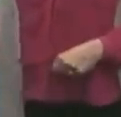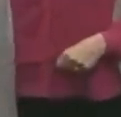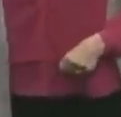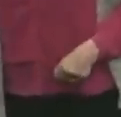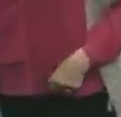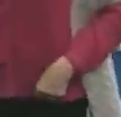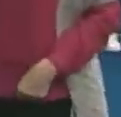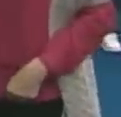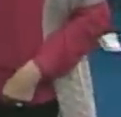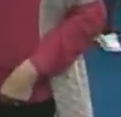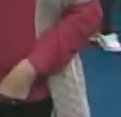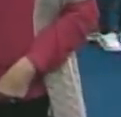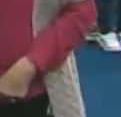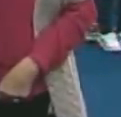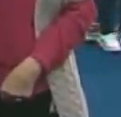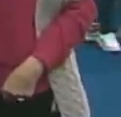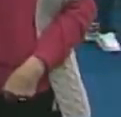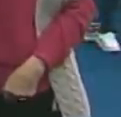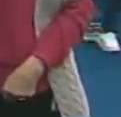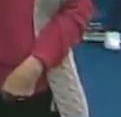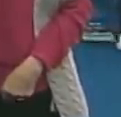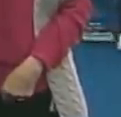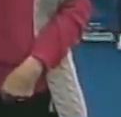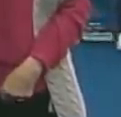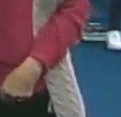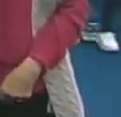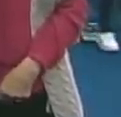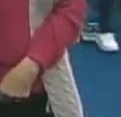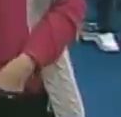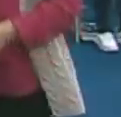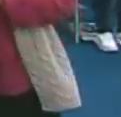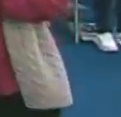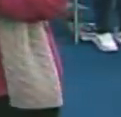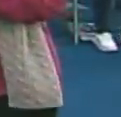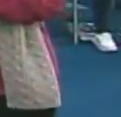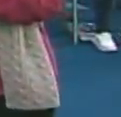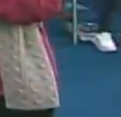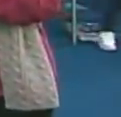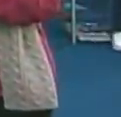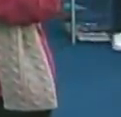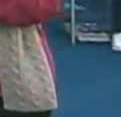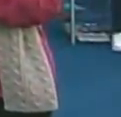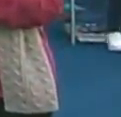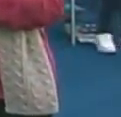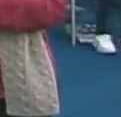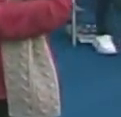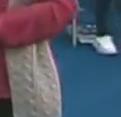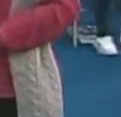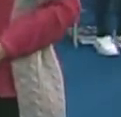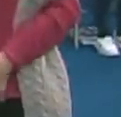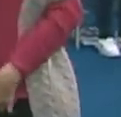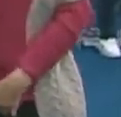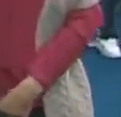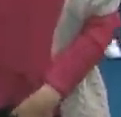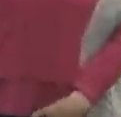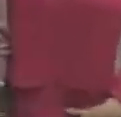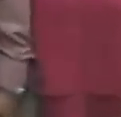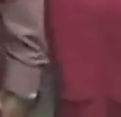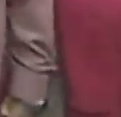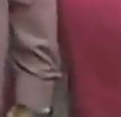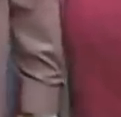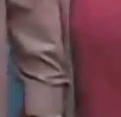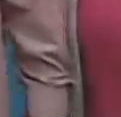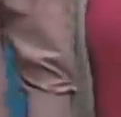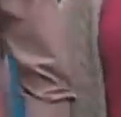oído solidarán y regimientos Y no hacen el sordo mundo cuando se presenta el